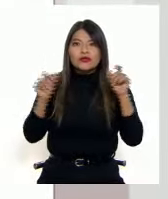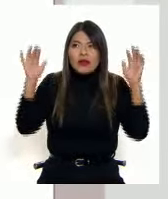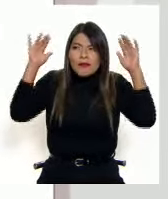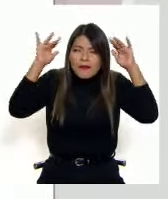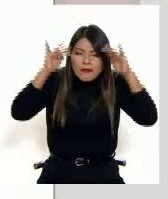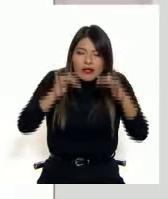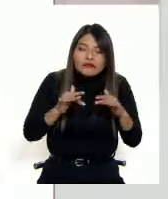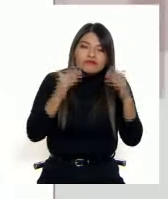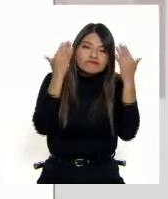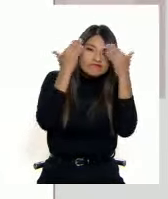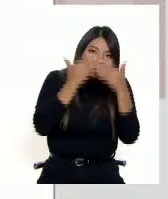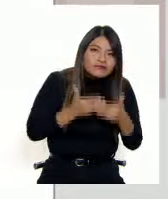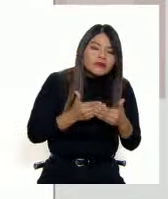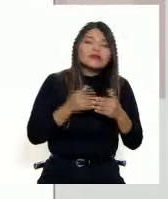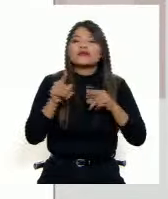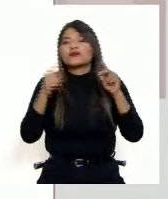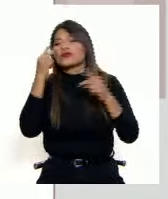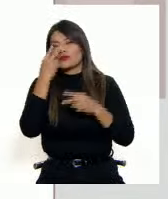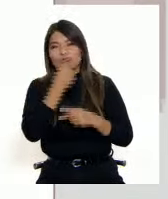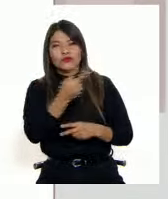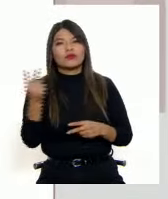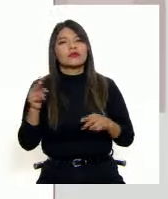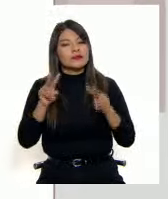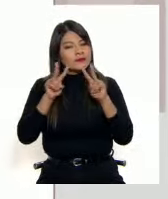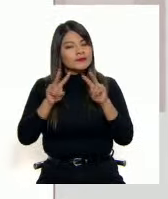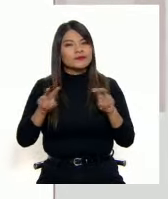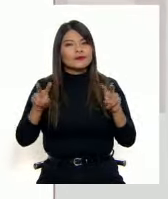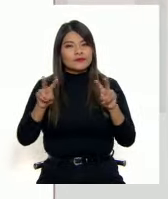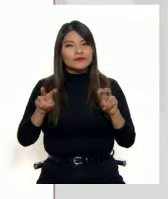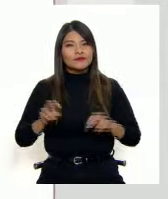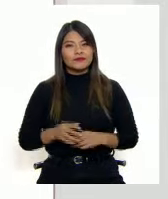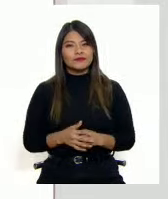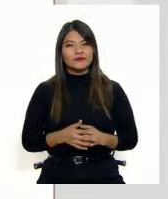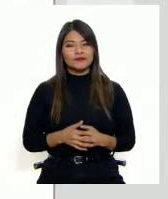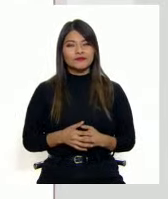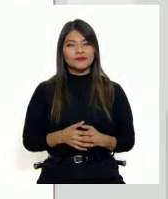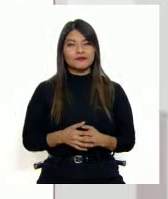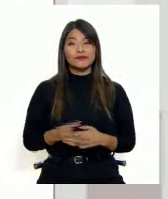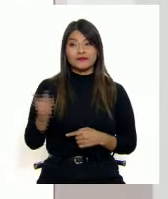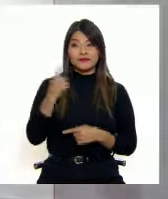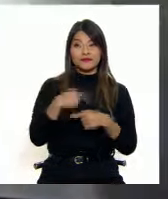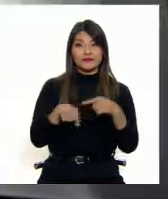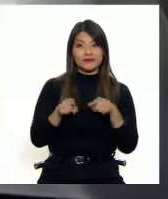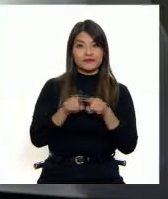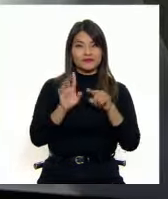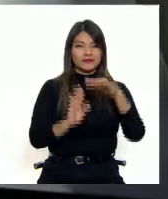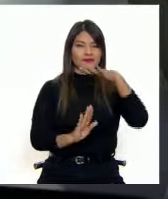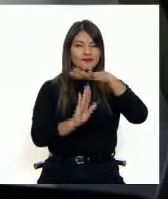agacharon y está todo ya en investigación. Bueno, vamos amigos ahora a una pausa.